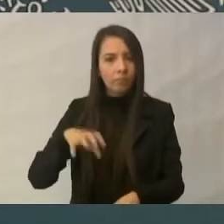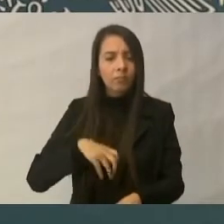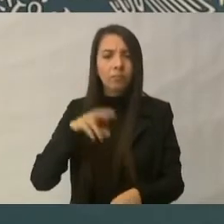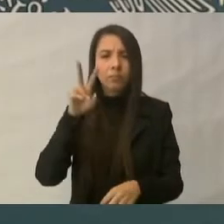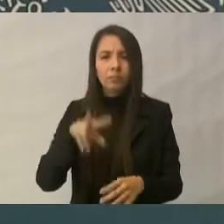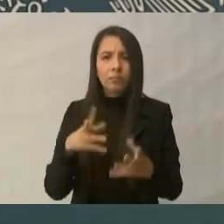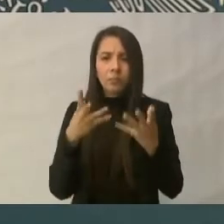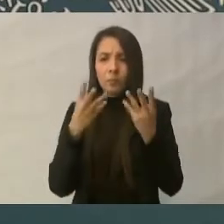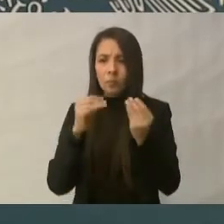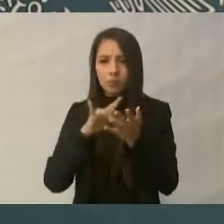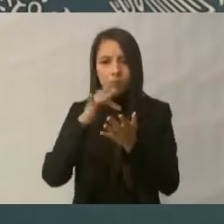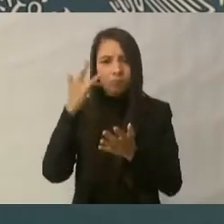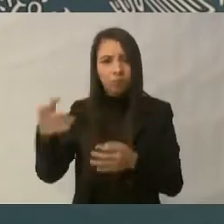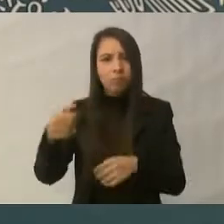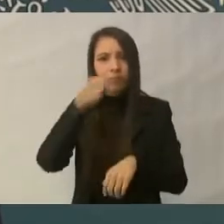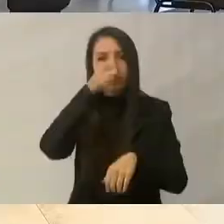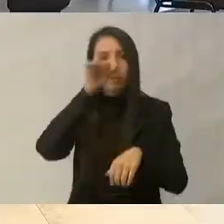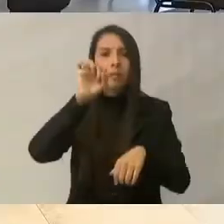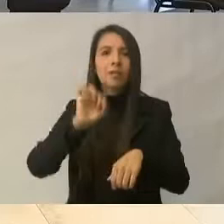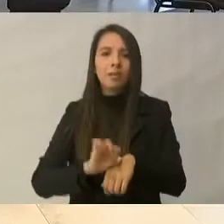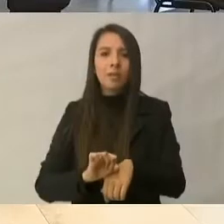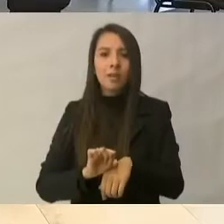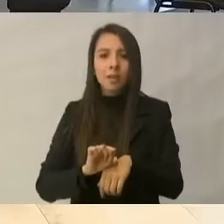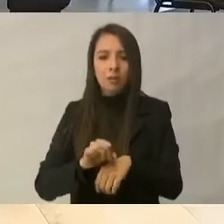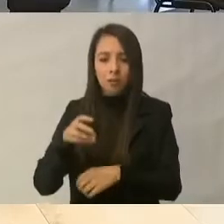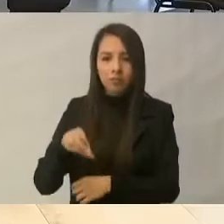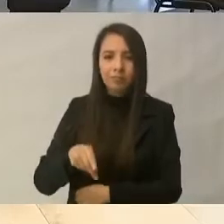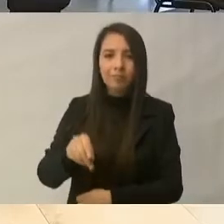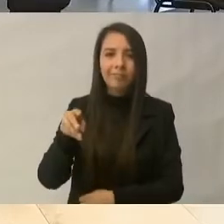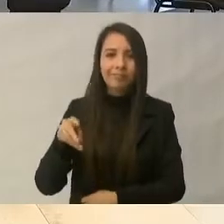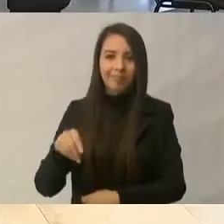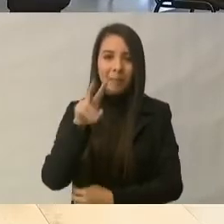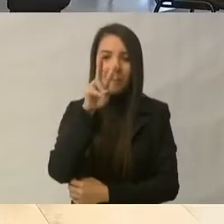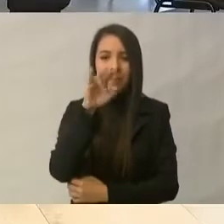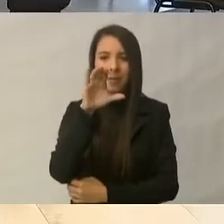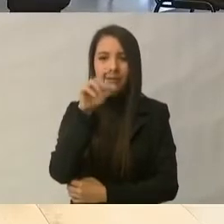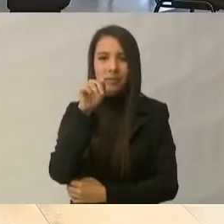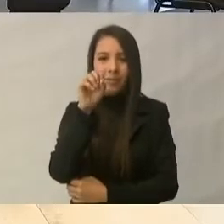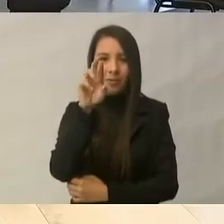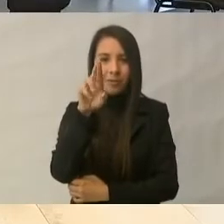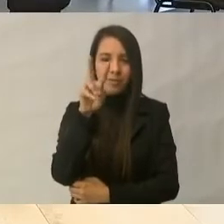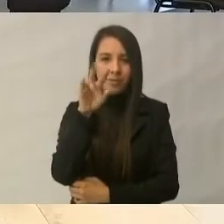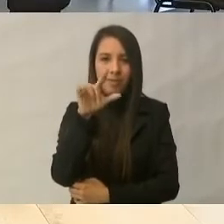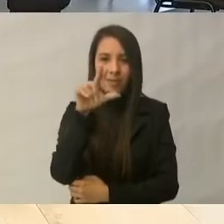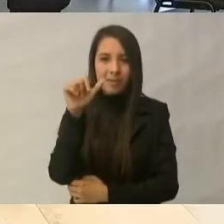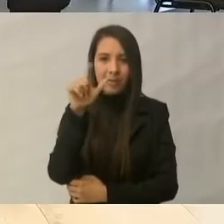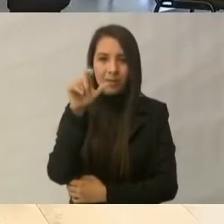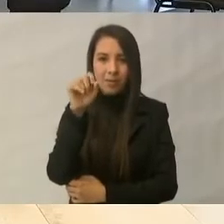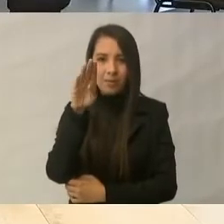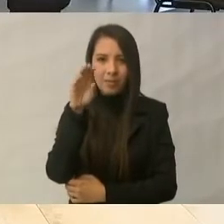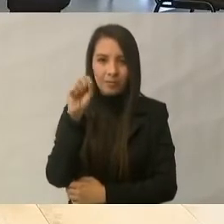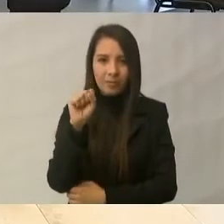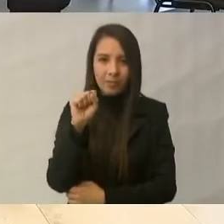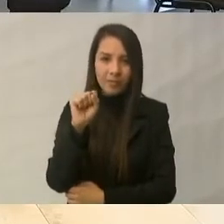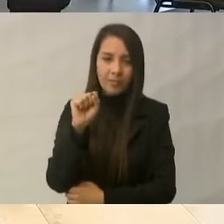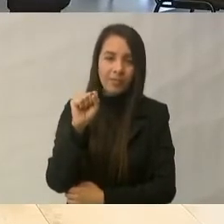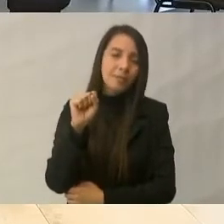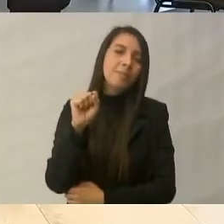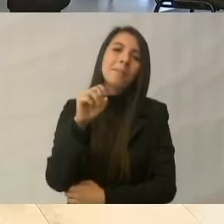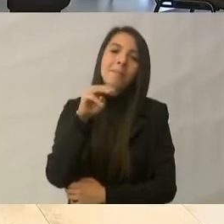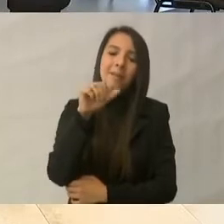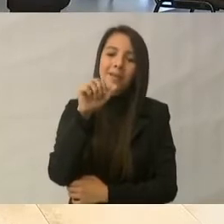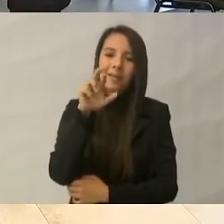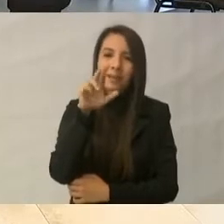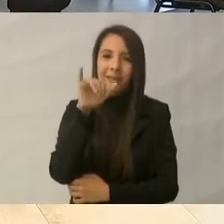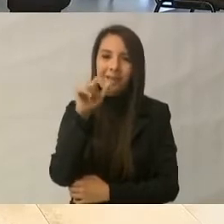Secretario de Agricultura, a Víctor Villalobos, María Luisa Alvores, Secretaria del